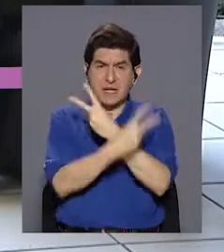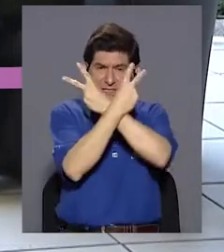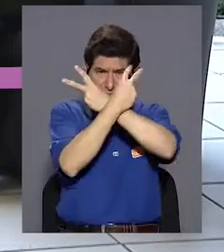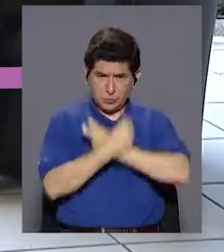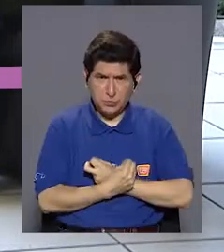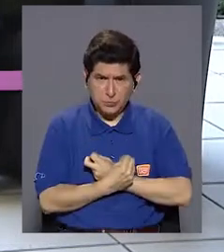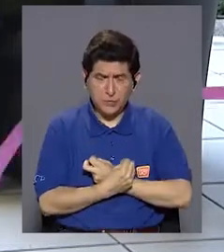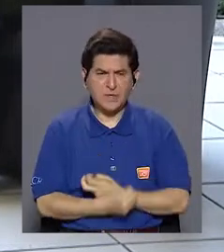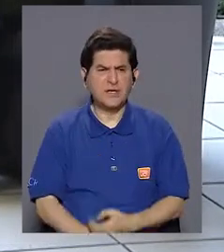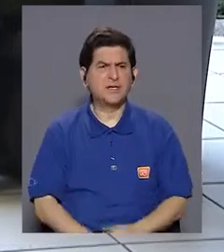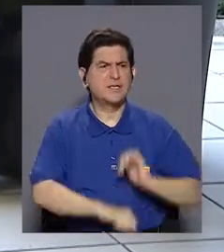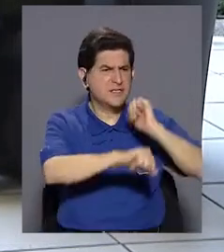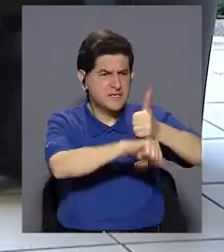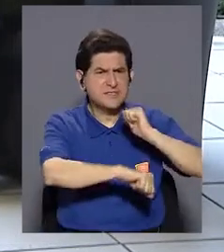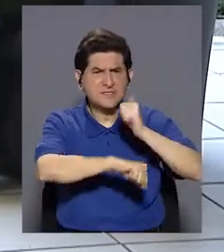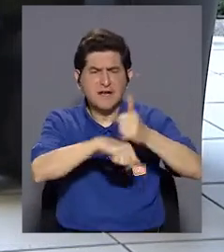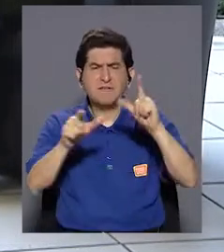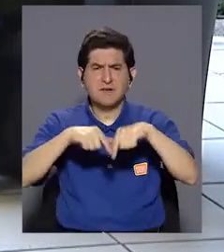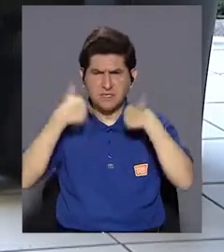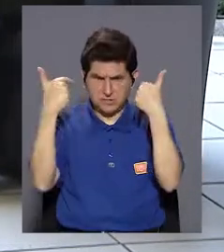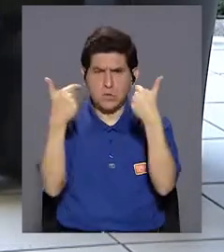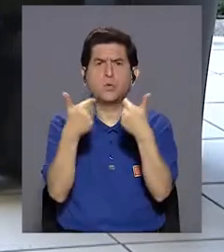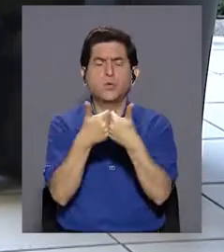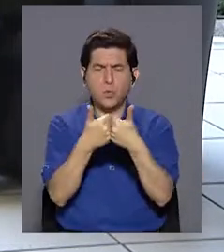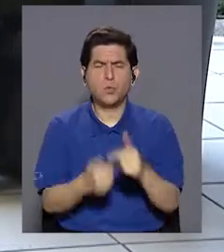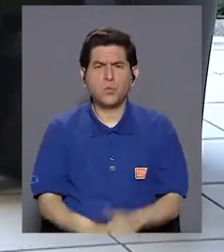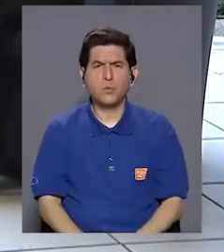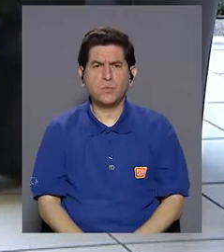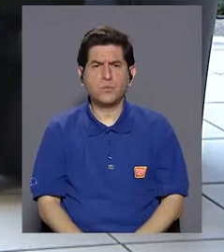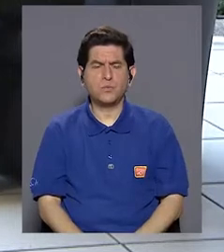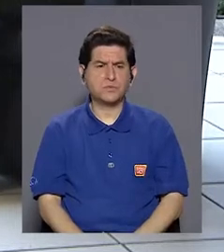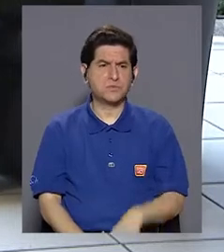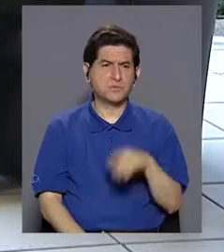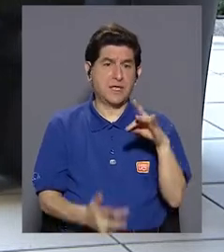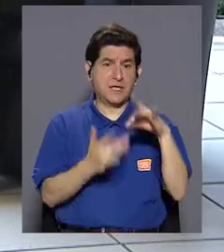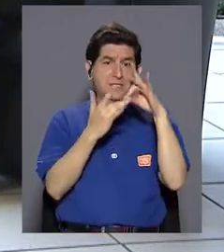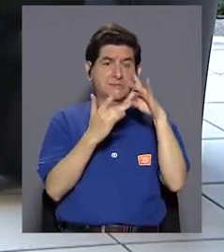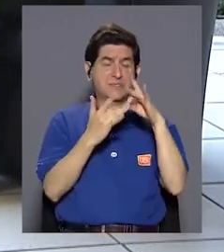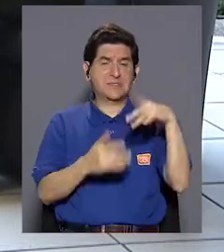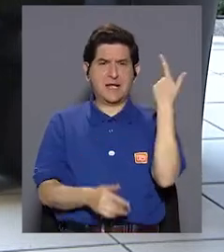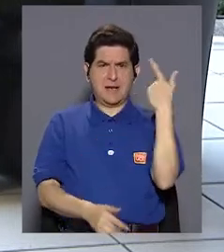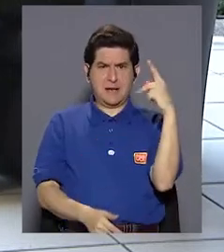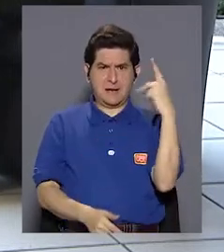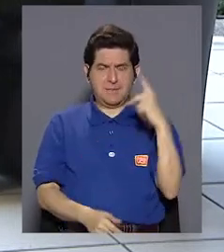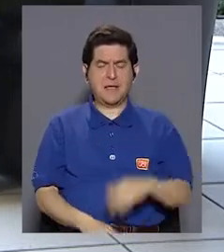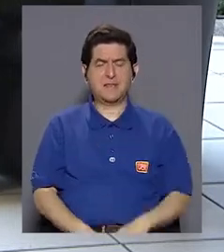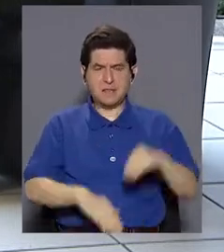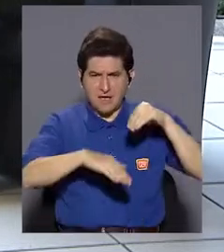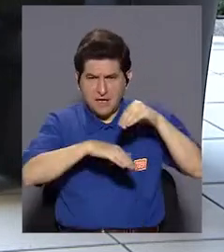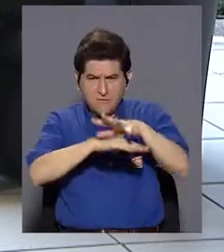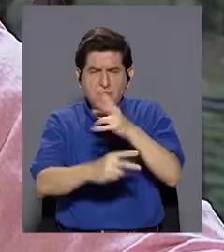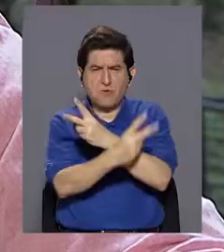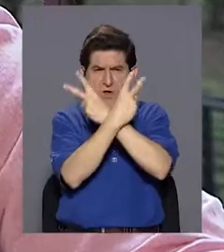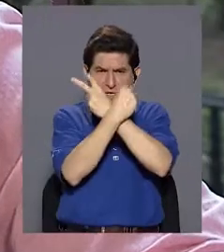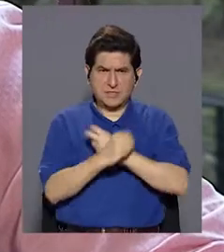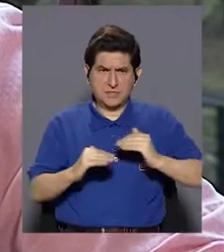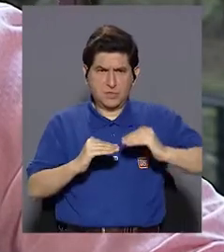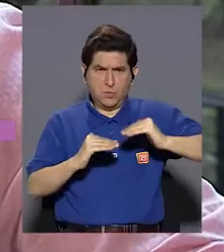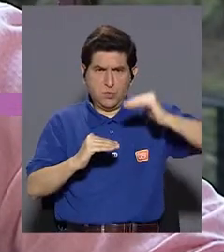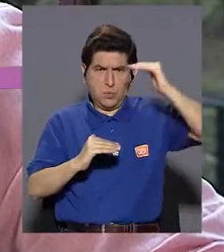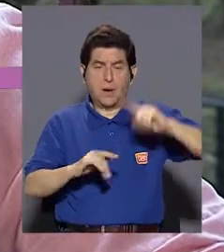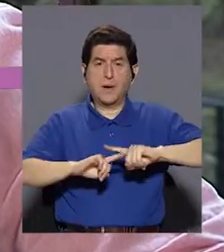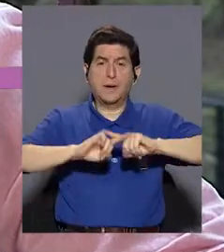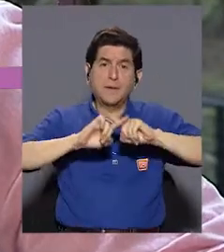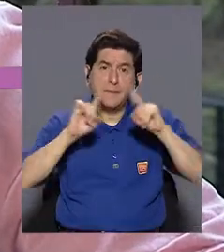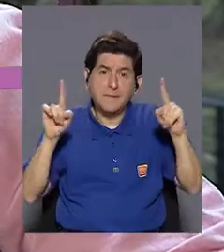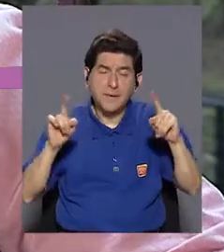intoxicaciones y hemos logrado determinar grupos específicos de especial riesgo donde hay mayor incidencia de intoxicaciones, pero